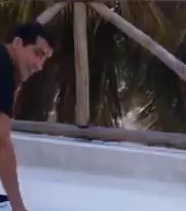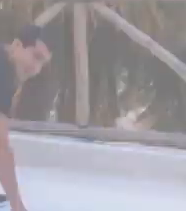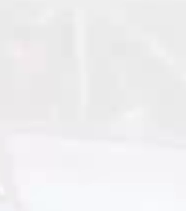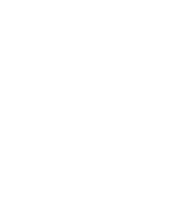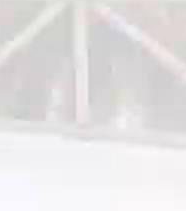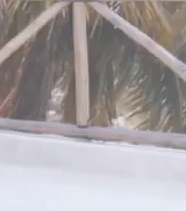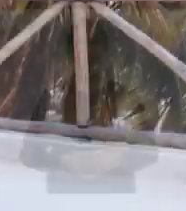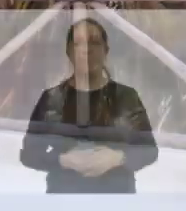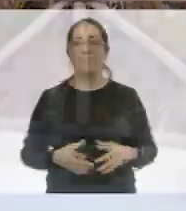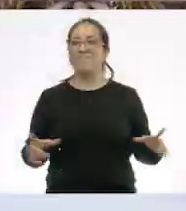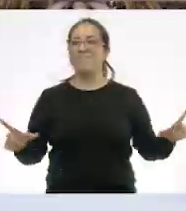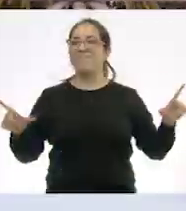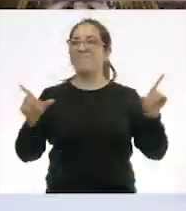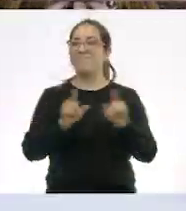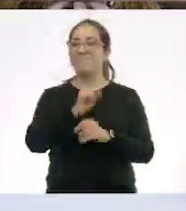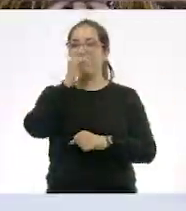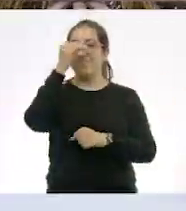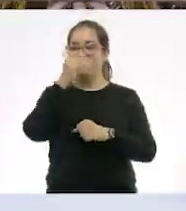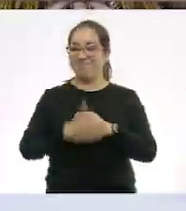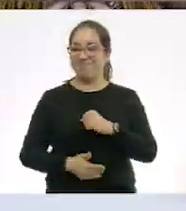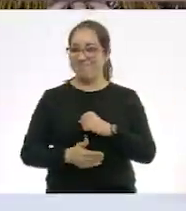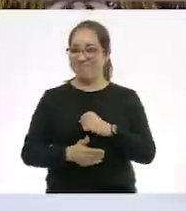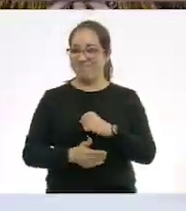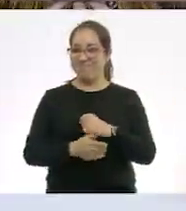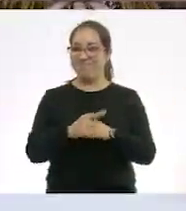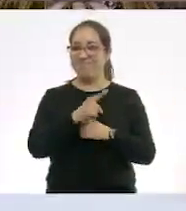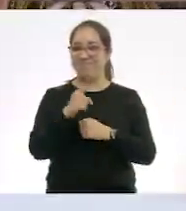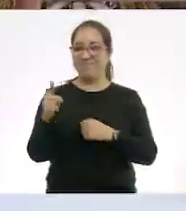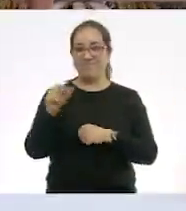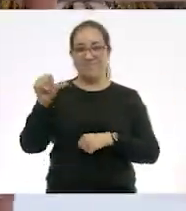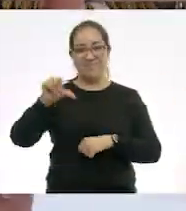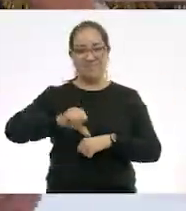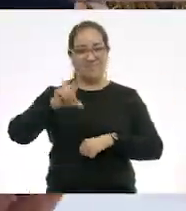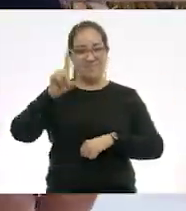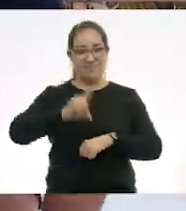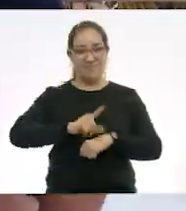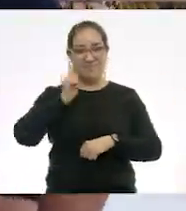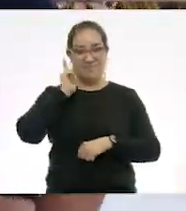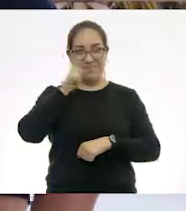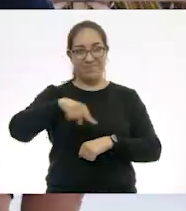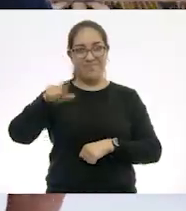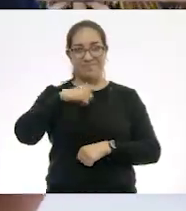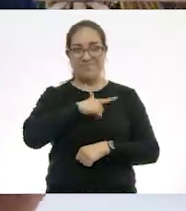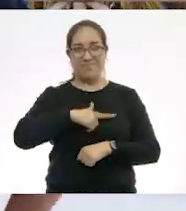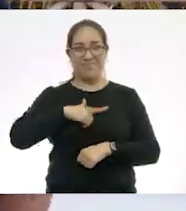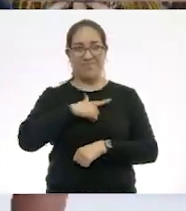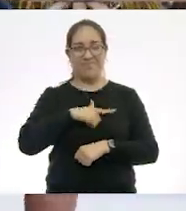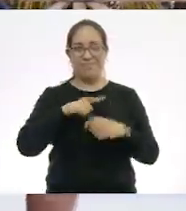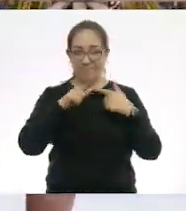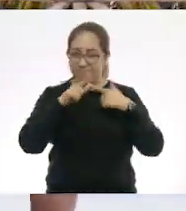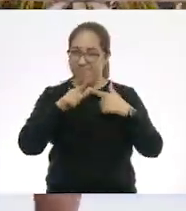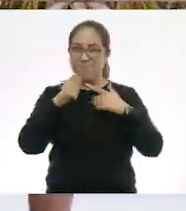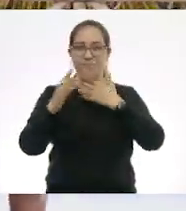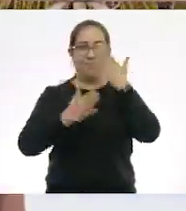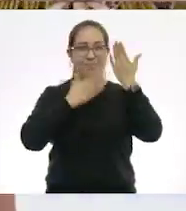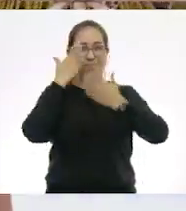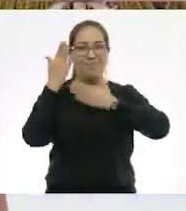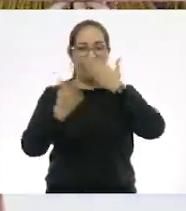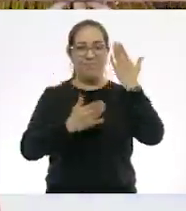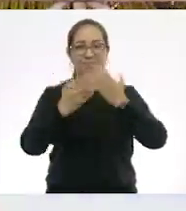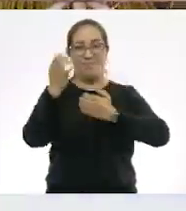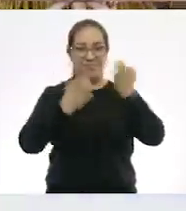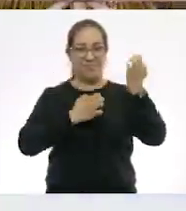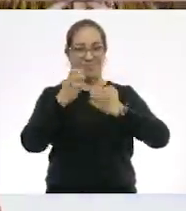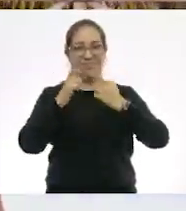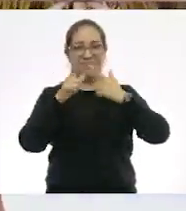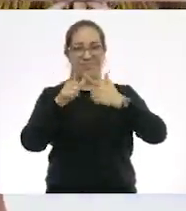Y con eso terminamos el día de hoy. Espero les haya gustado. Sigan estudiando y haciendo